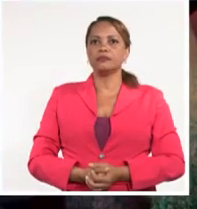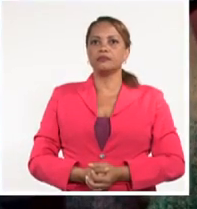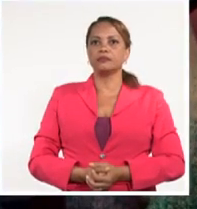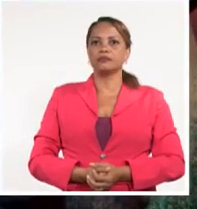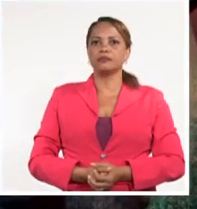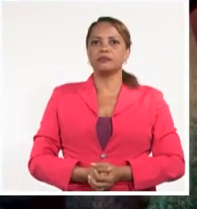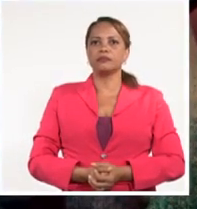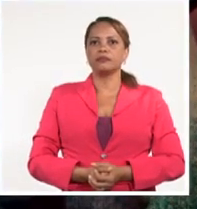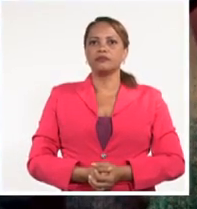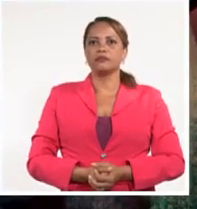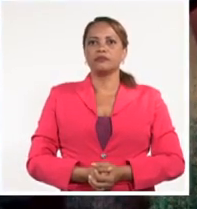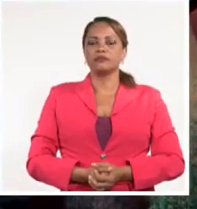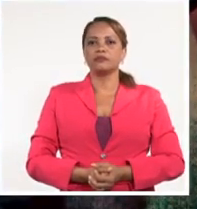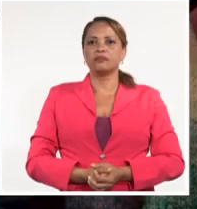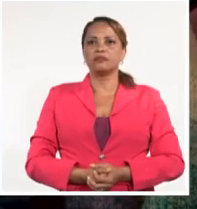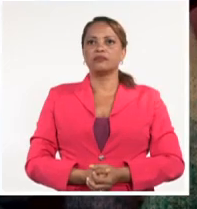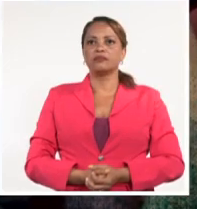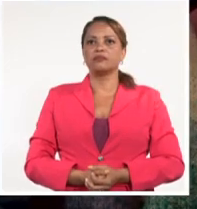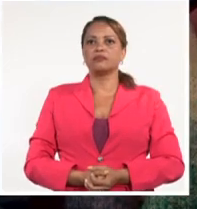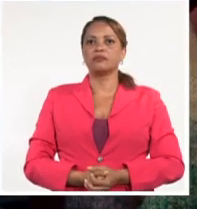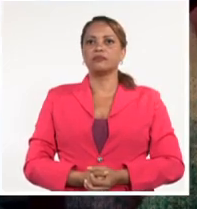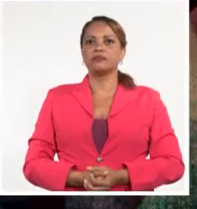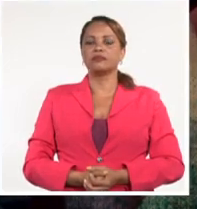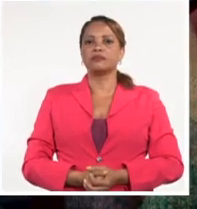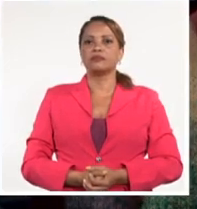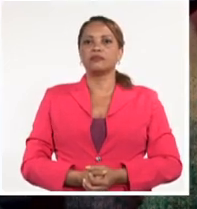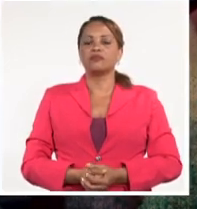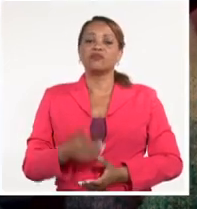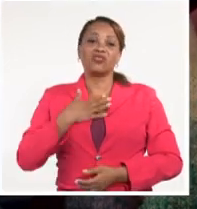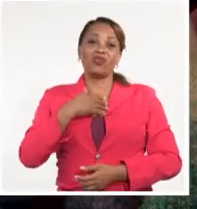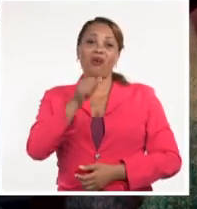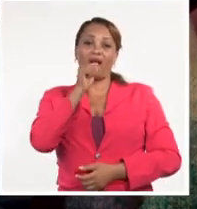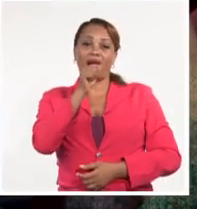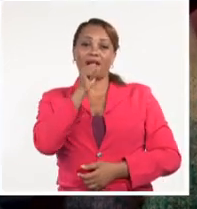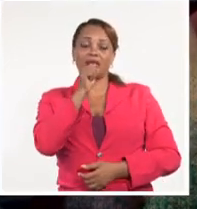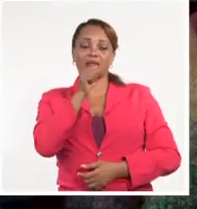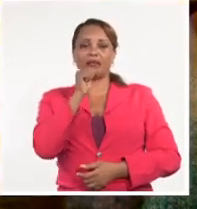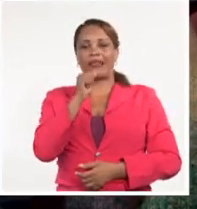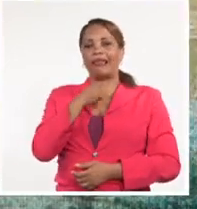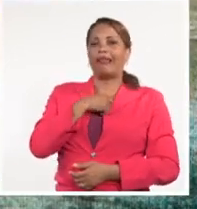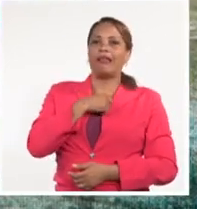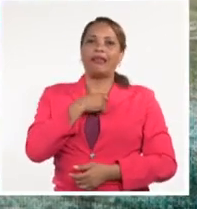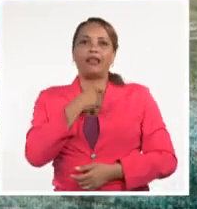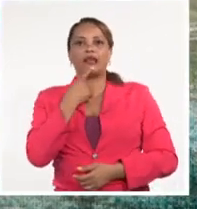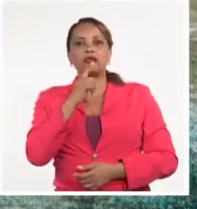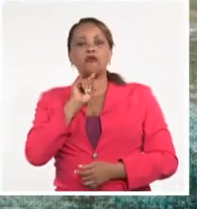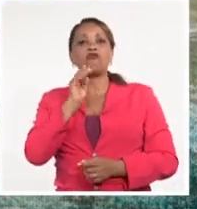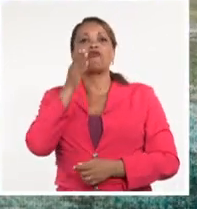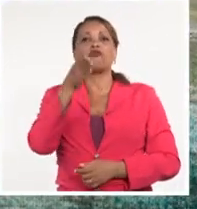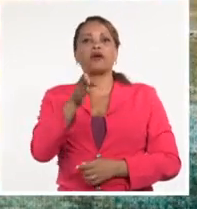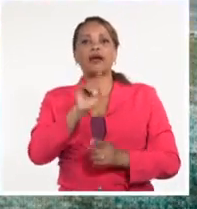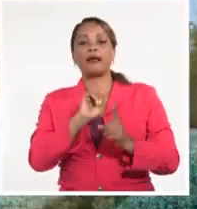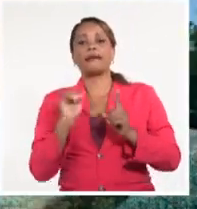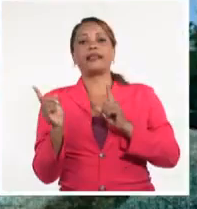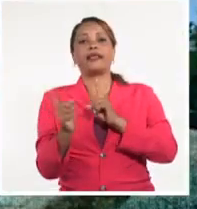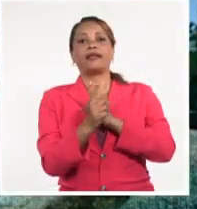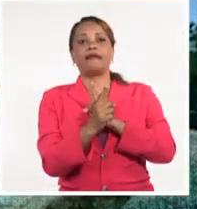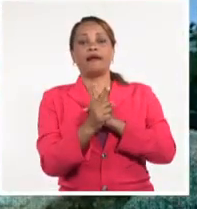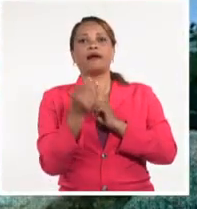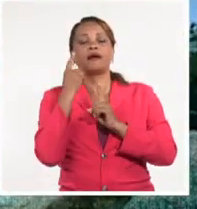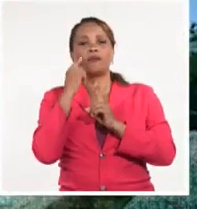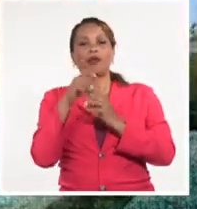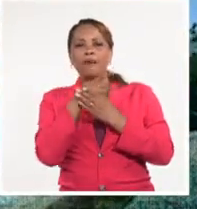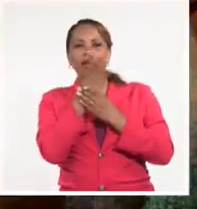Yo estaba tomando. Estaba tomando y me dirigía a la parte de atrás de Canet. En hora de la